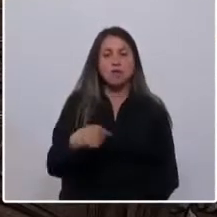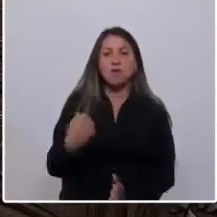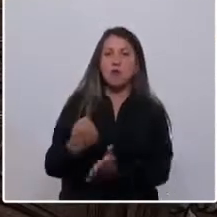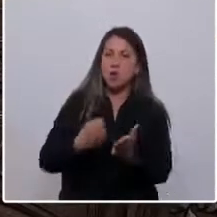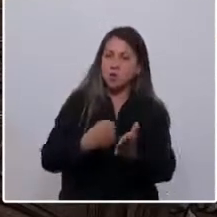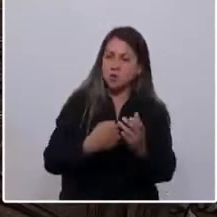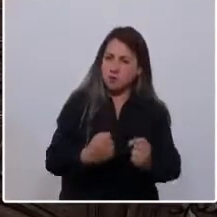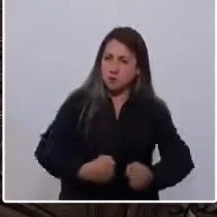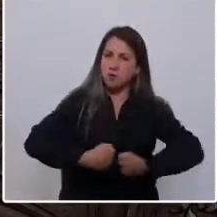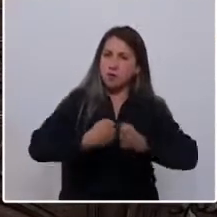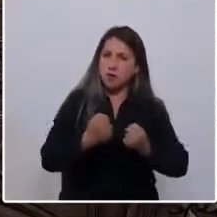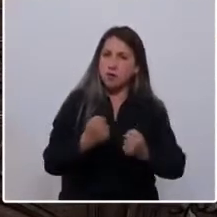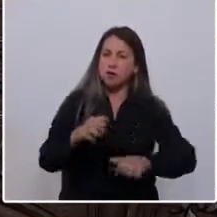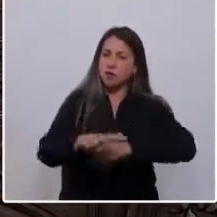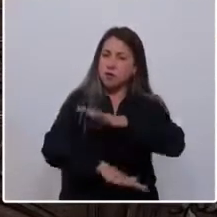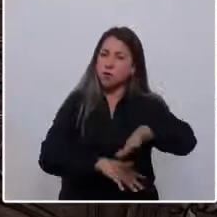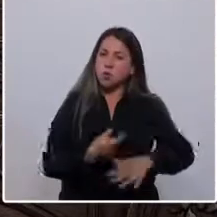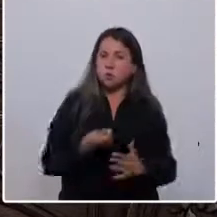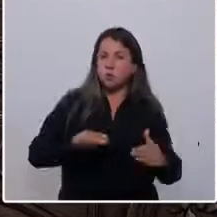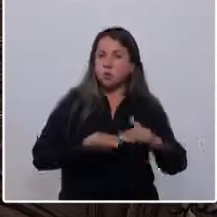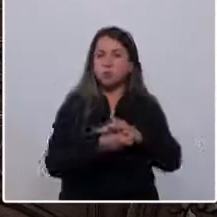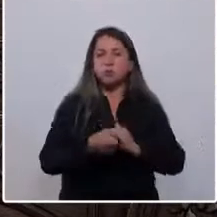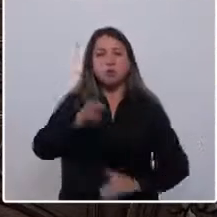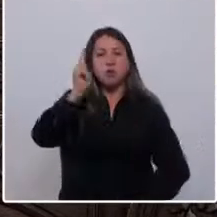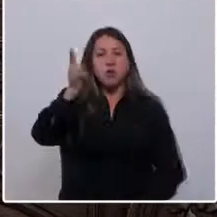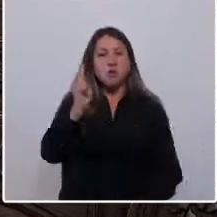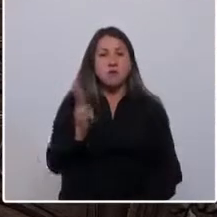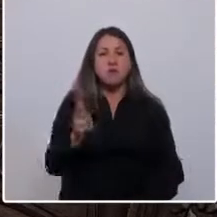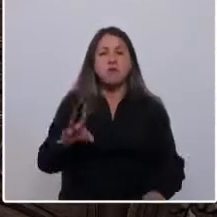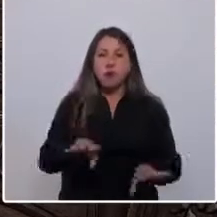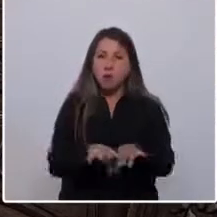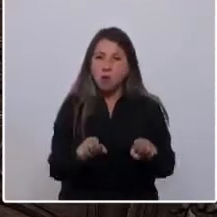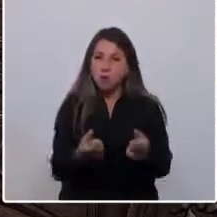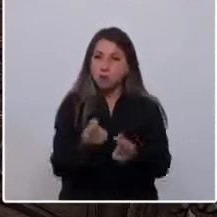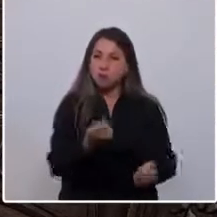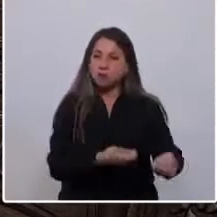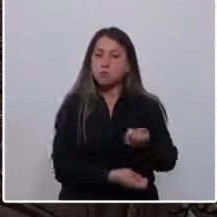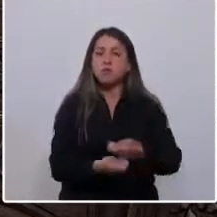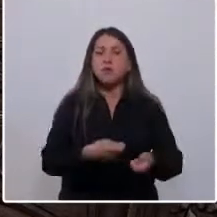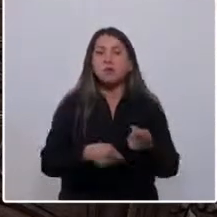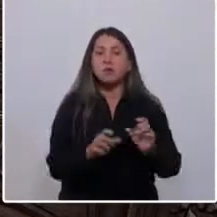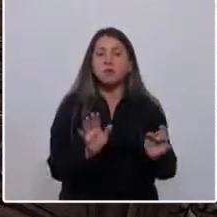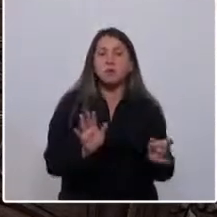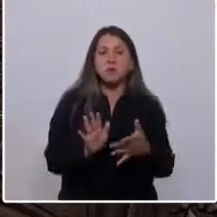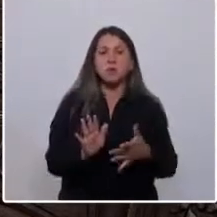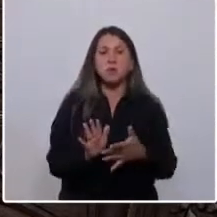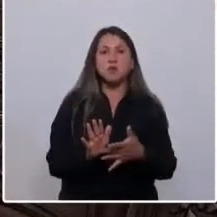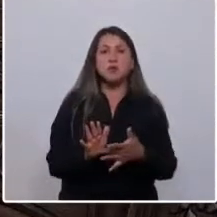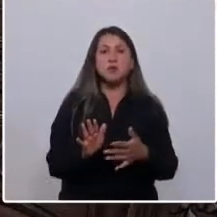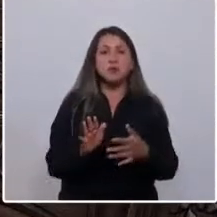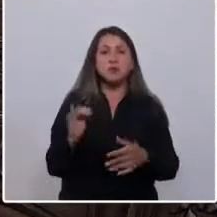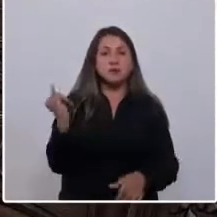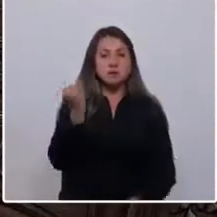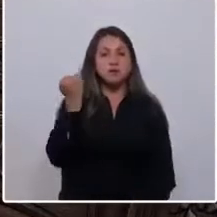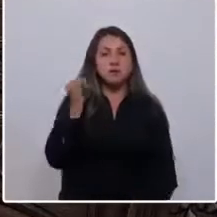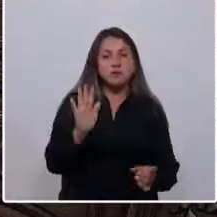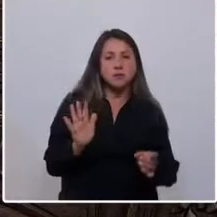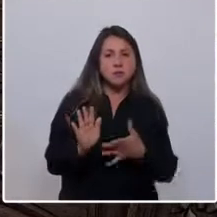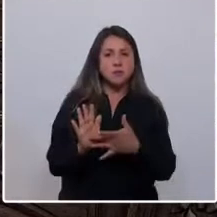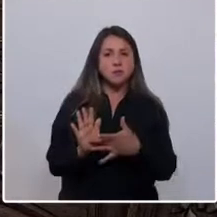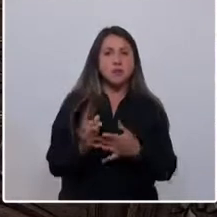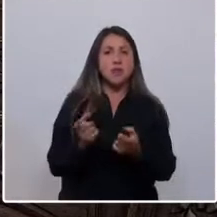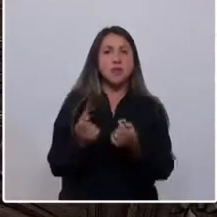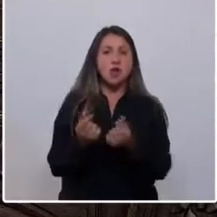fuertemente con la corrupción y prohibir también la colusión, esa que atenta contra los arbores de la independencia, contra los arbores de la